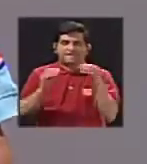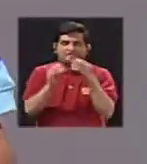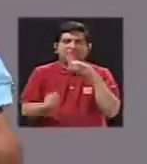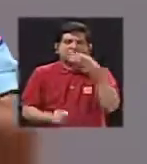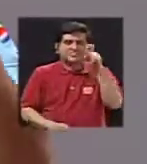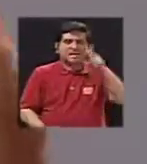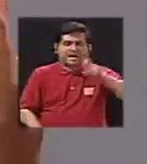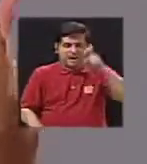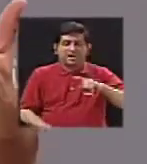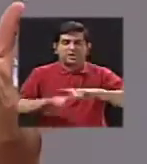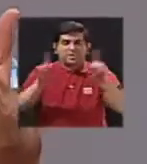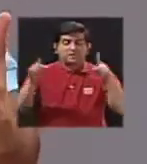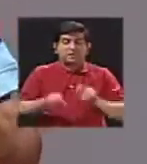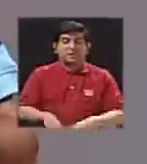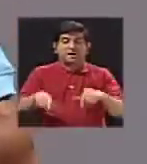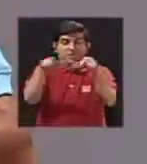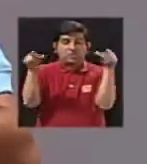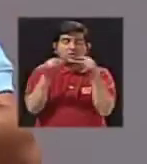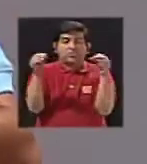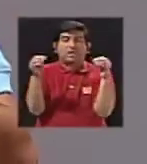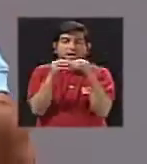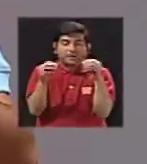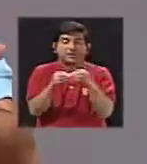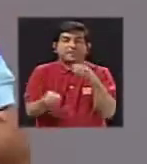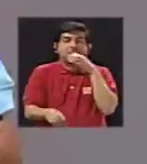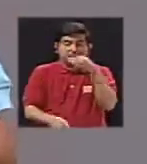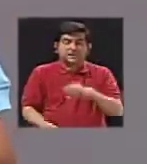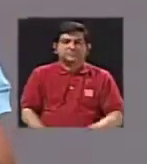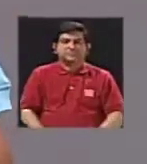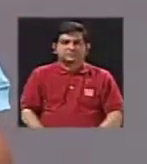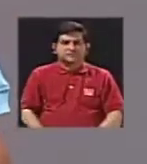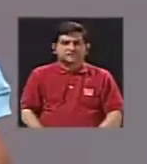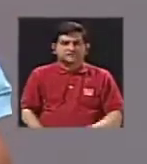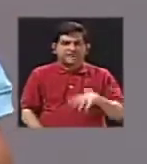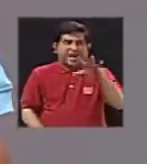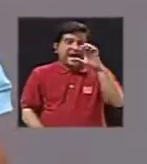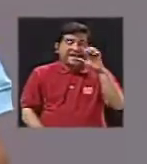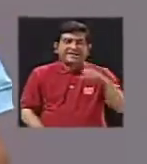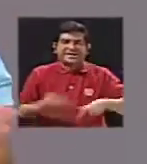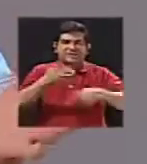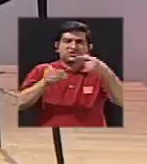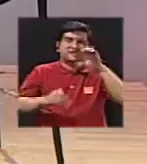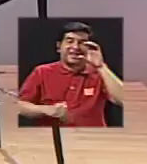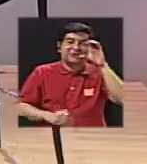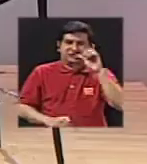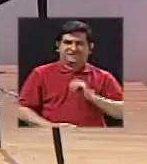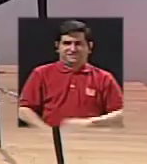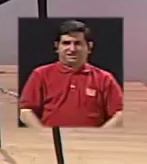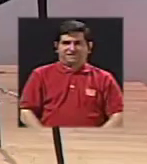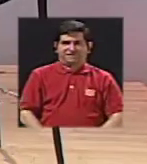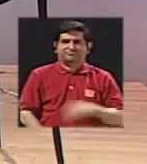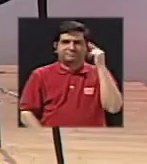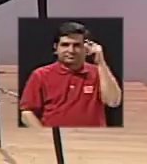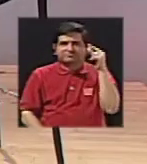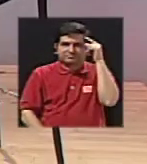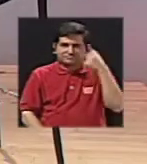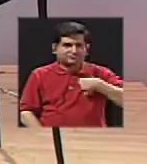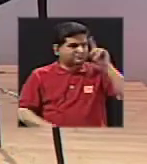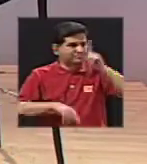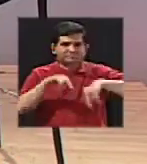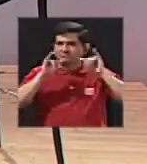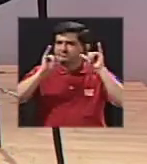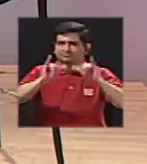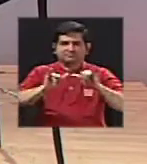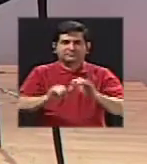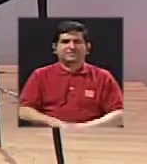caliente. Pero la parte más caliente recientemente está a 500 grados centígrados, que, pues, evidentemente, uno no puede estar.